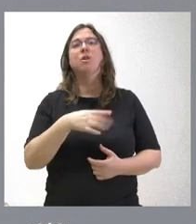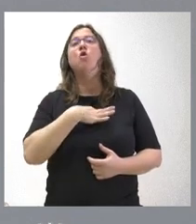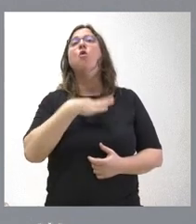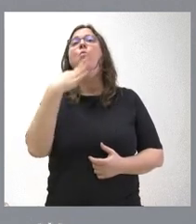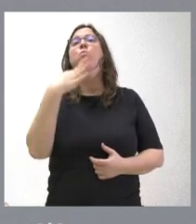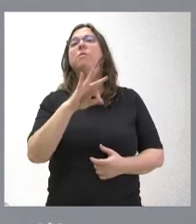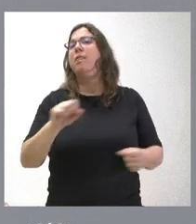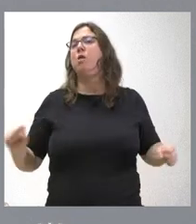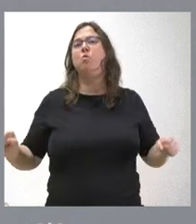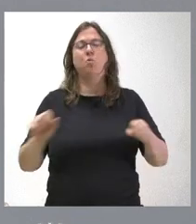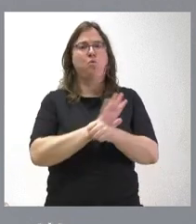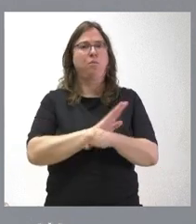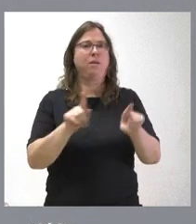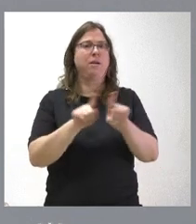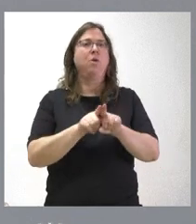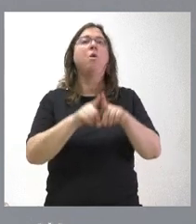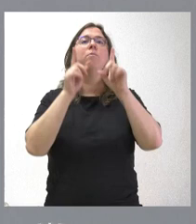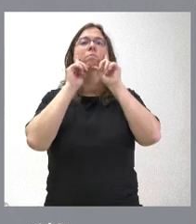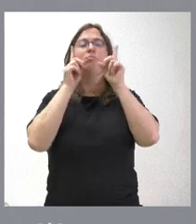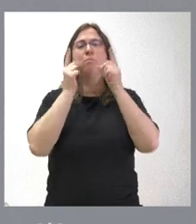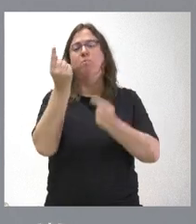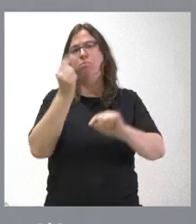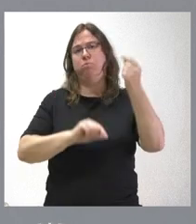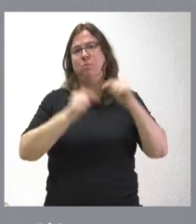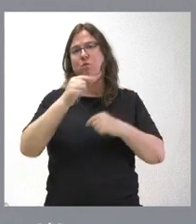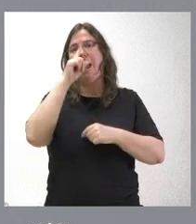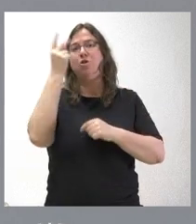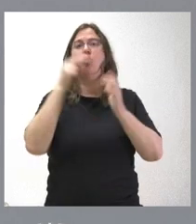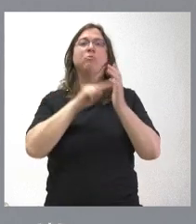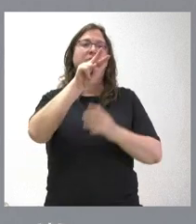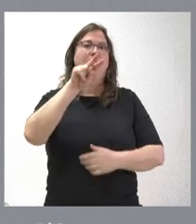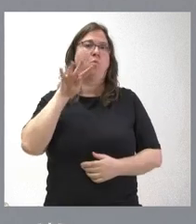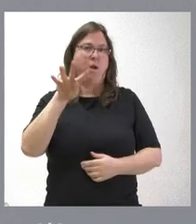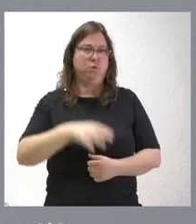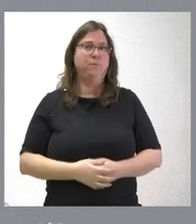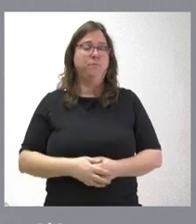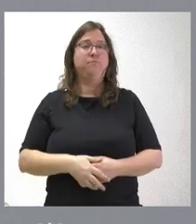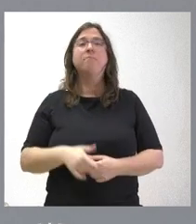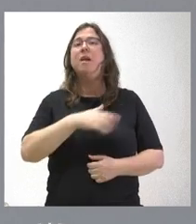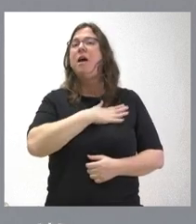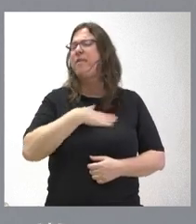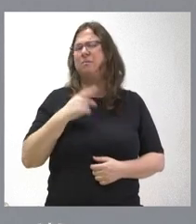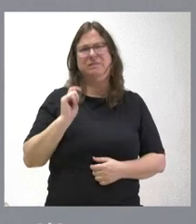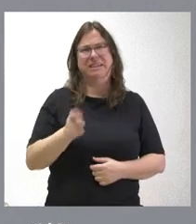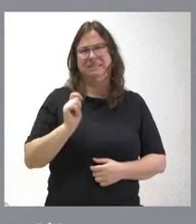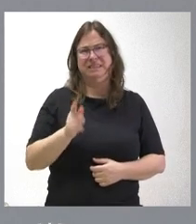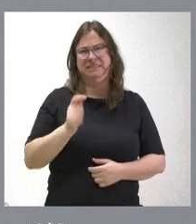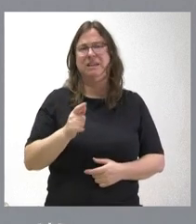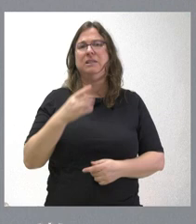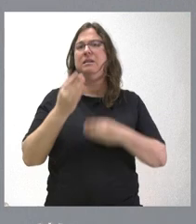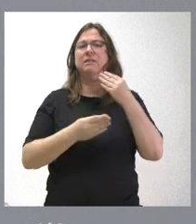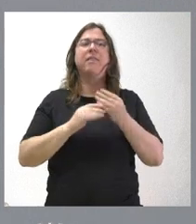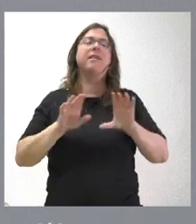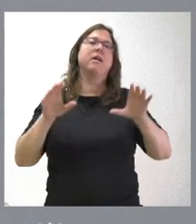cubierto con las previsiones presupuestarias que disponemos para el año 2024. Lo hacemos con mucha habitualidad. Es muy común en todos los